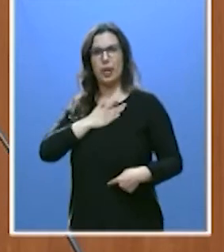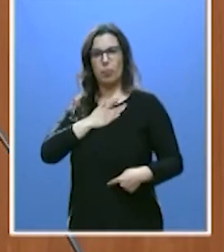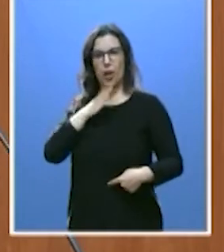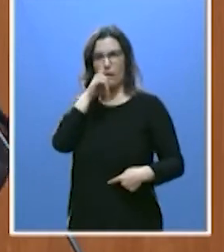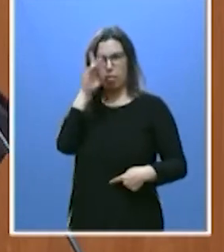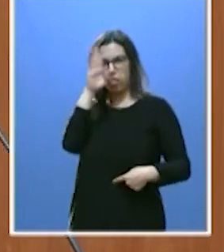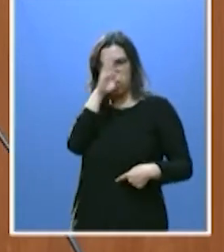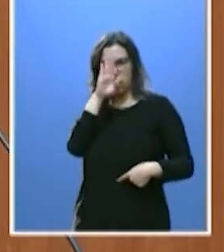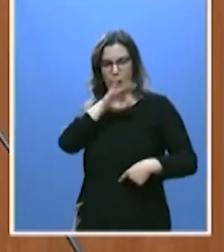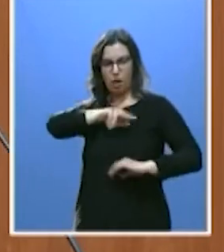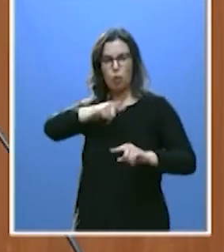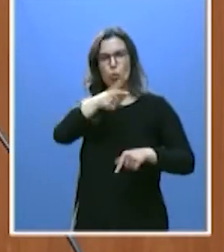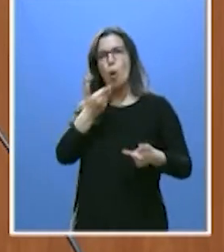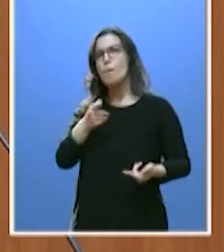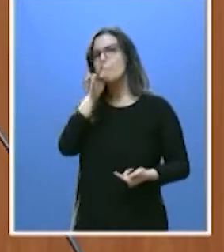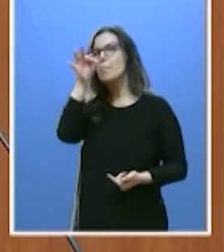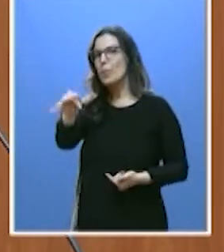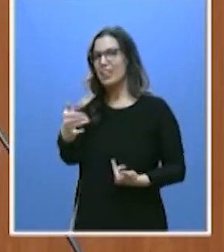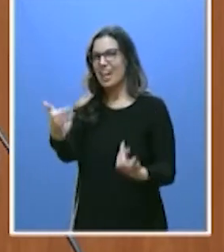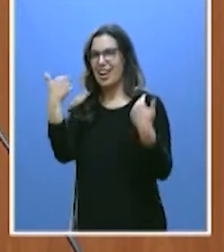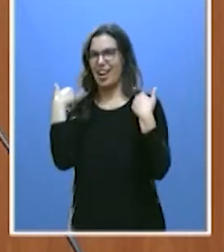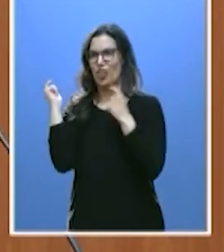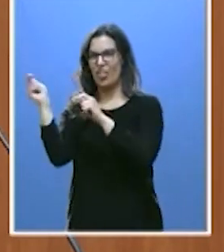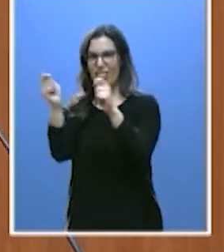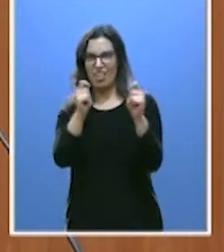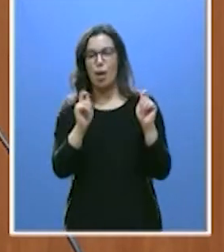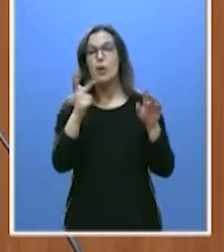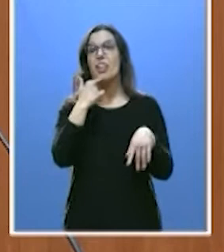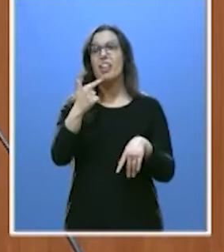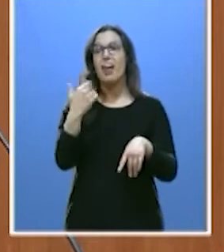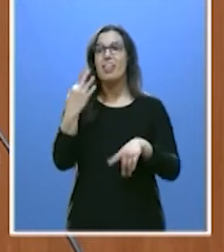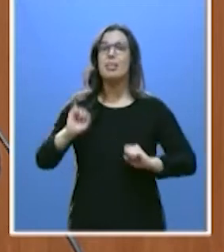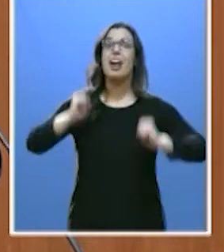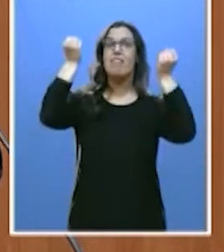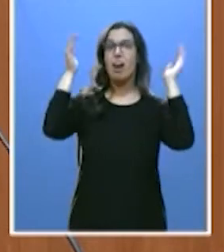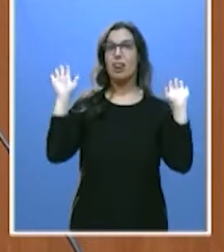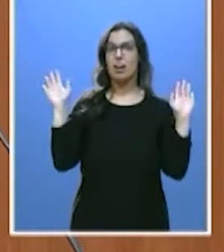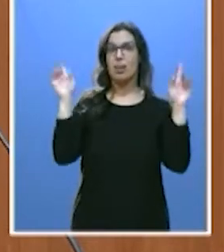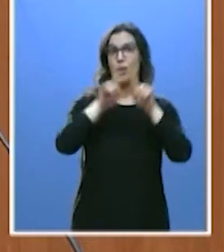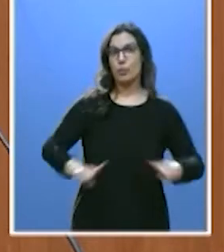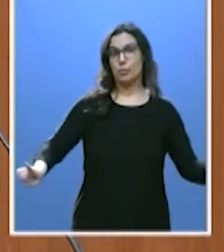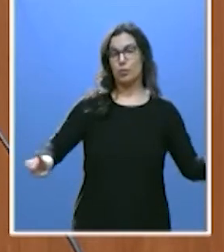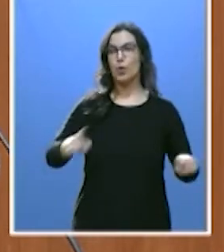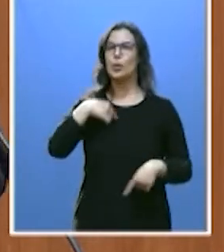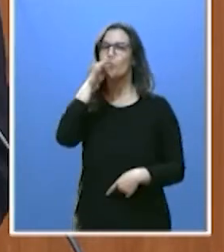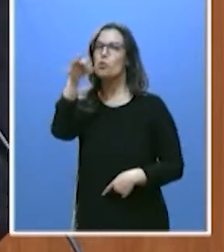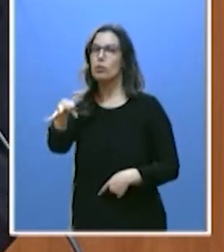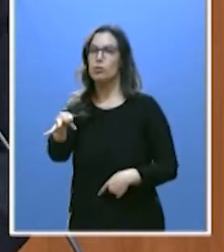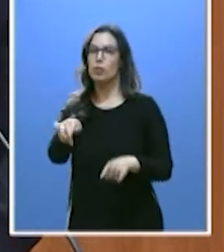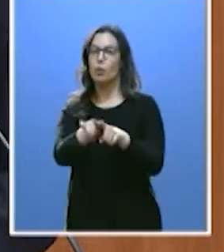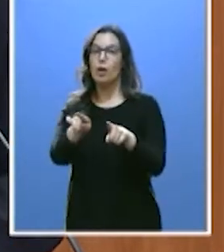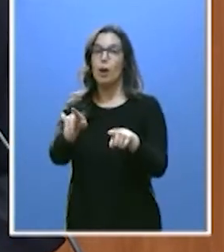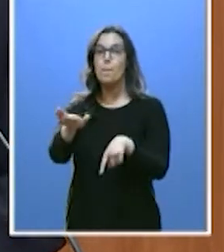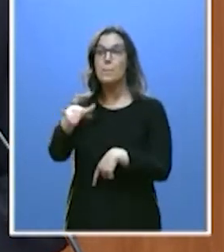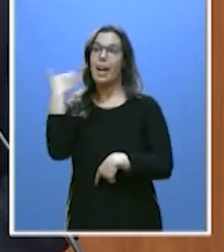solo prometían cargos, ustedes lo revestían con el manto de la salvación. Ustedes prometen que con el pecado se